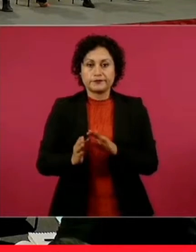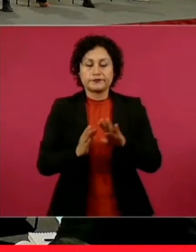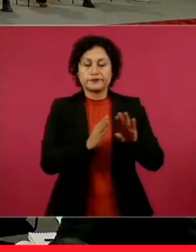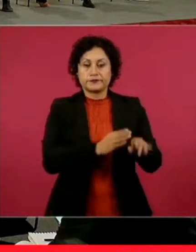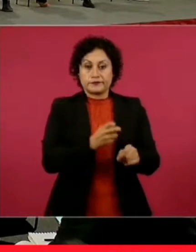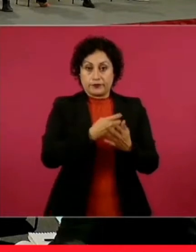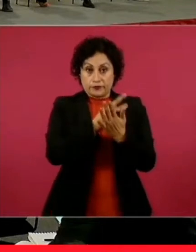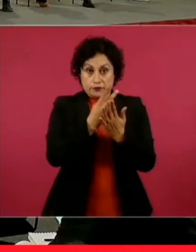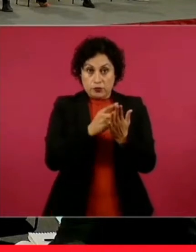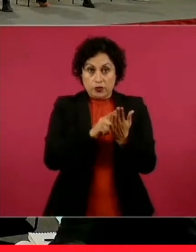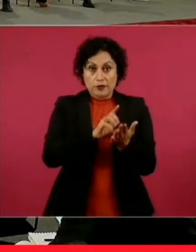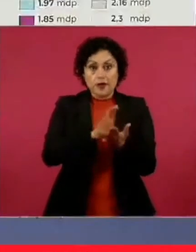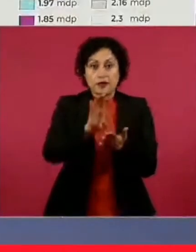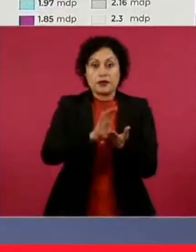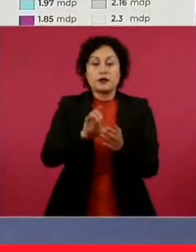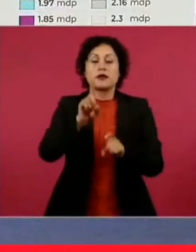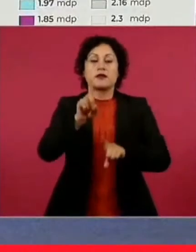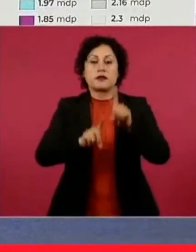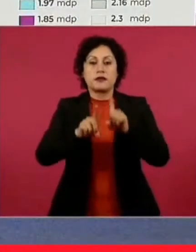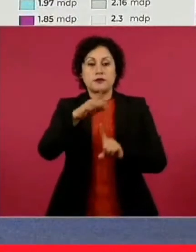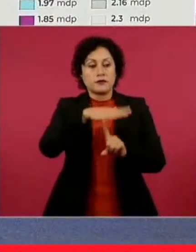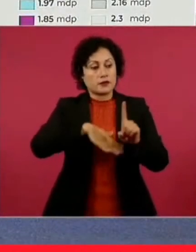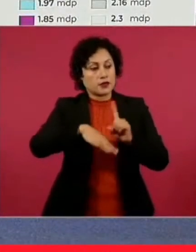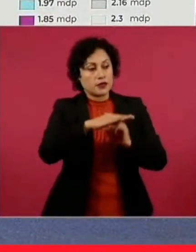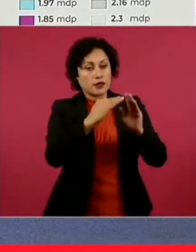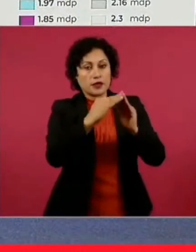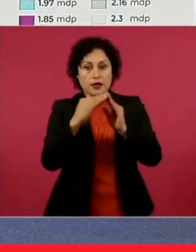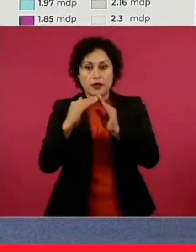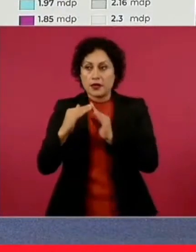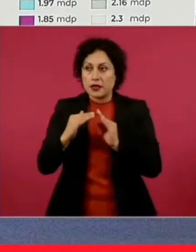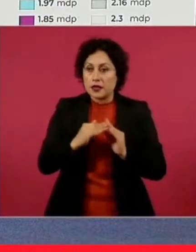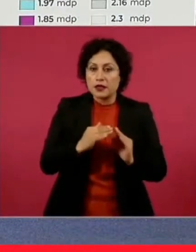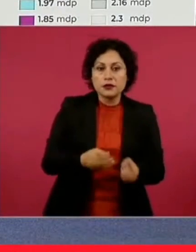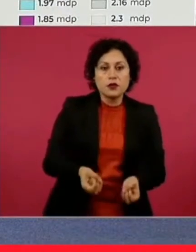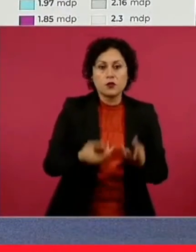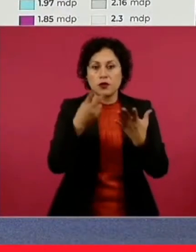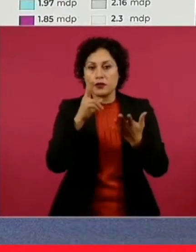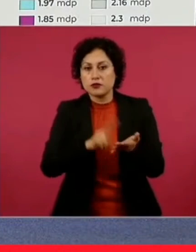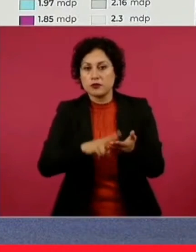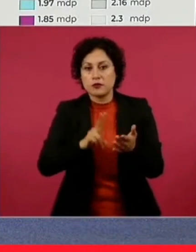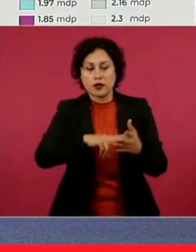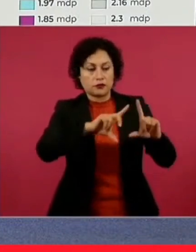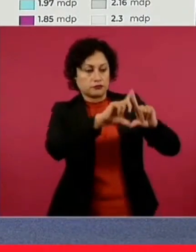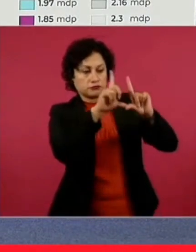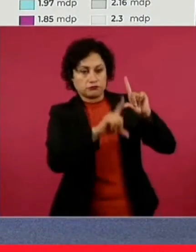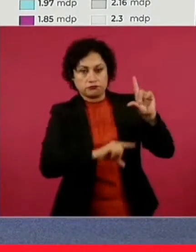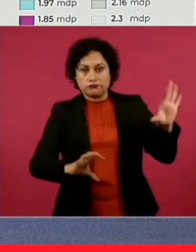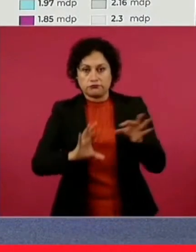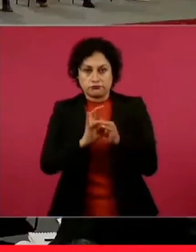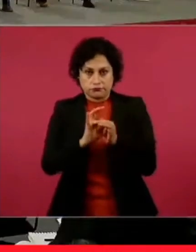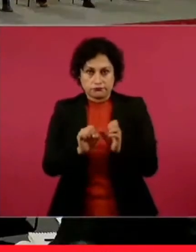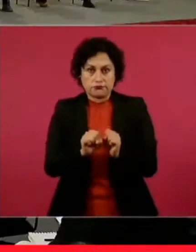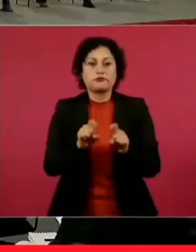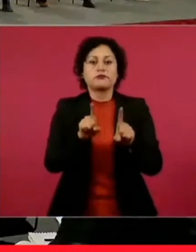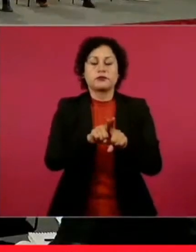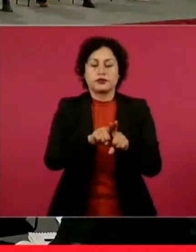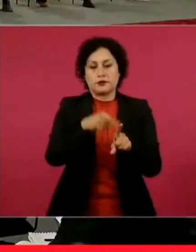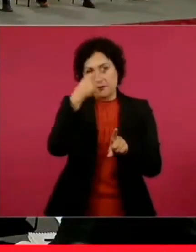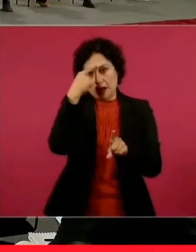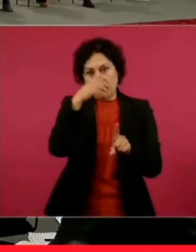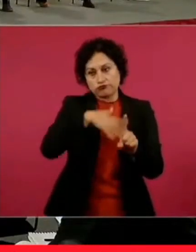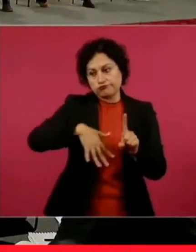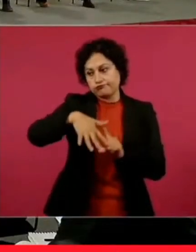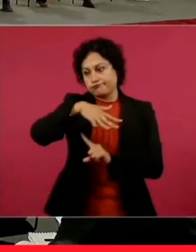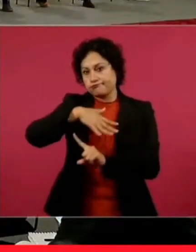también toma en cuenta el costo de la oferta de la vivienda registrada a nivel nacional. Hemos desarrollado un modelo paramétrico que también toma en cuenta la demografía del país, los